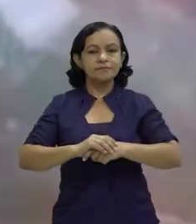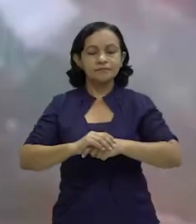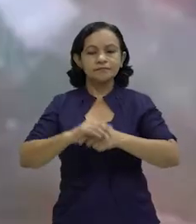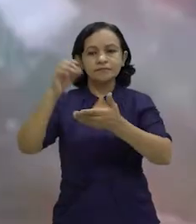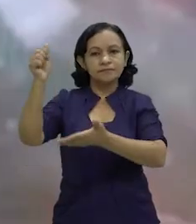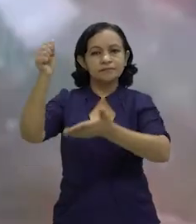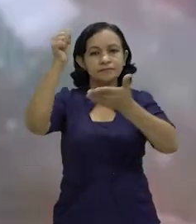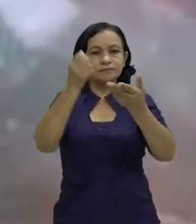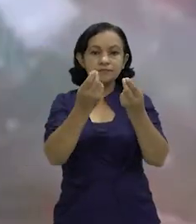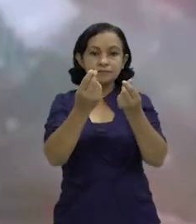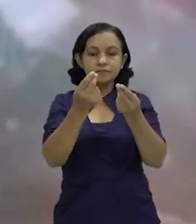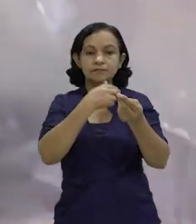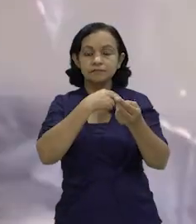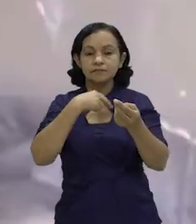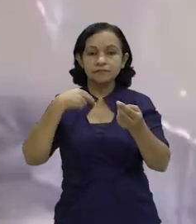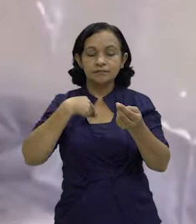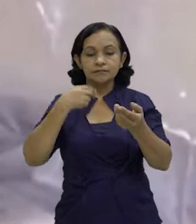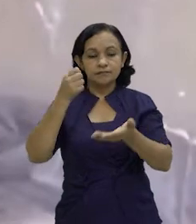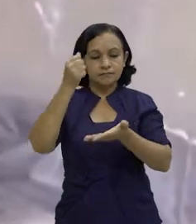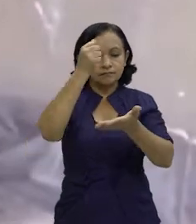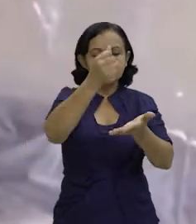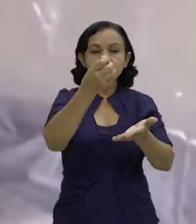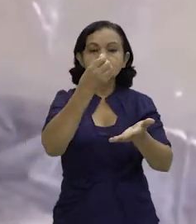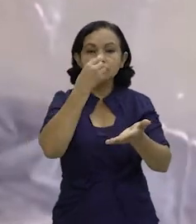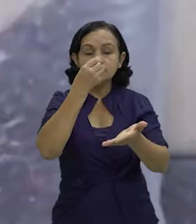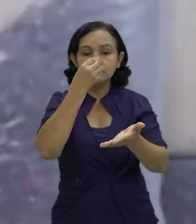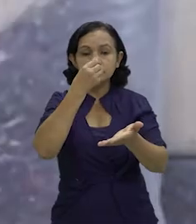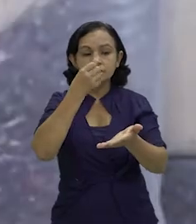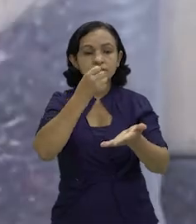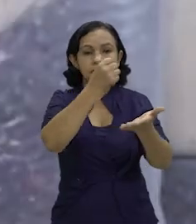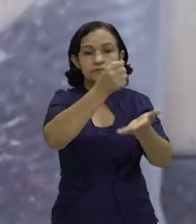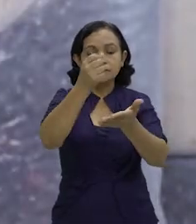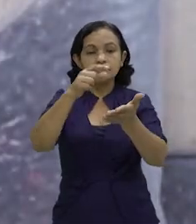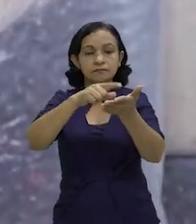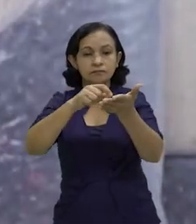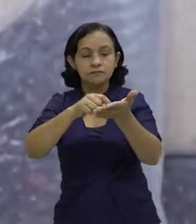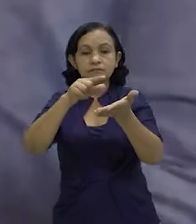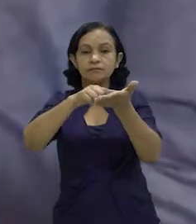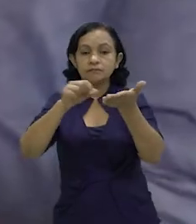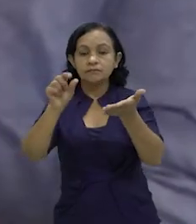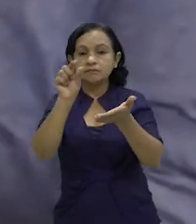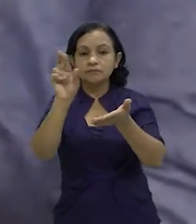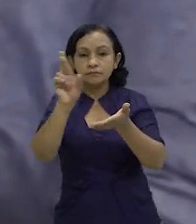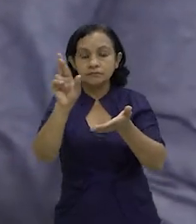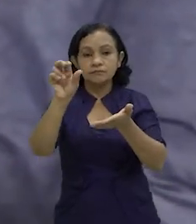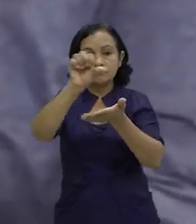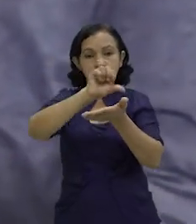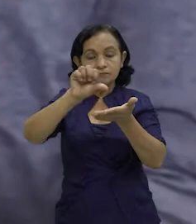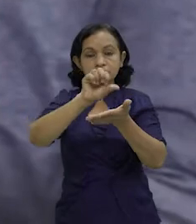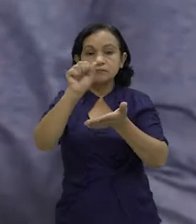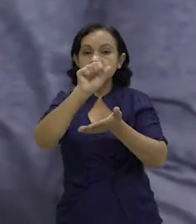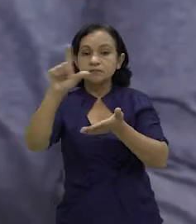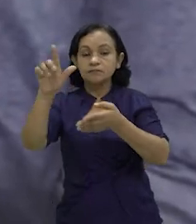Con esta donación se suministrarán paquetes de productos alimenticios de canasta básica como arroz, azúcar, frijoles,